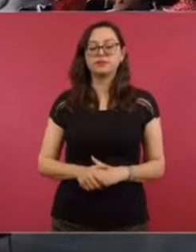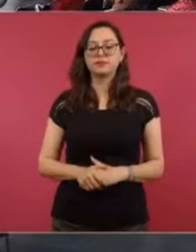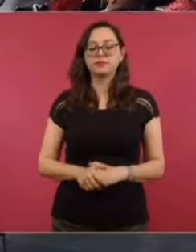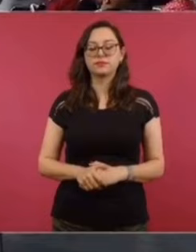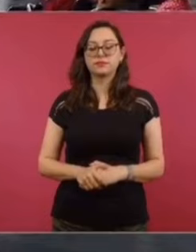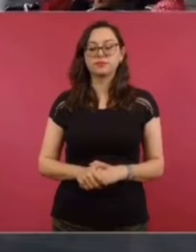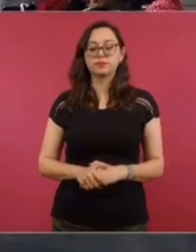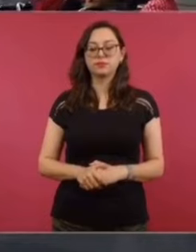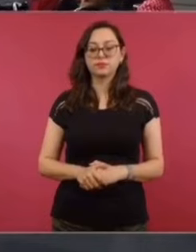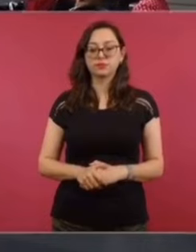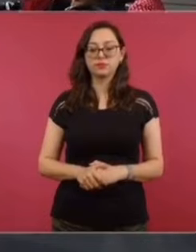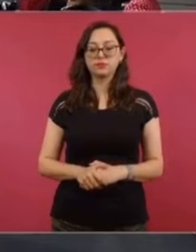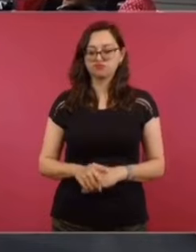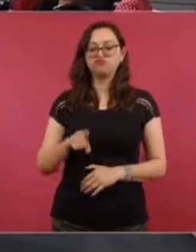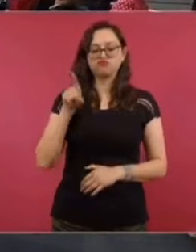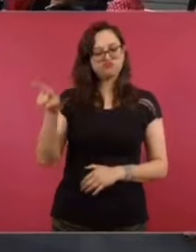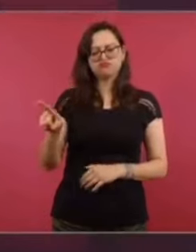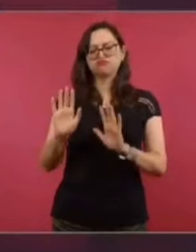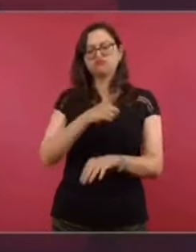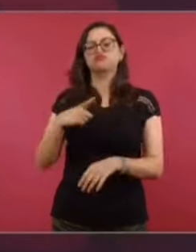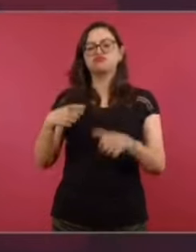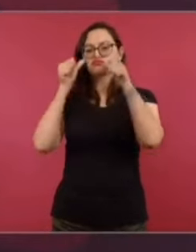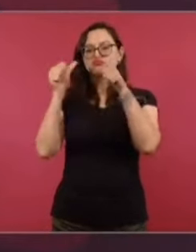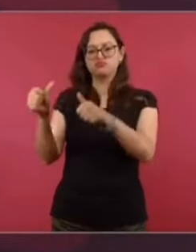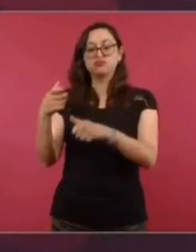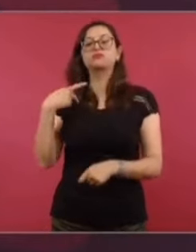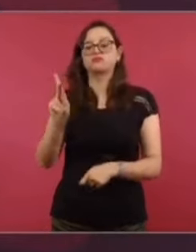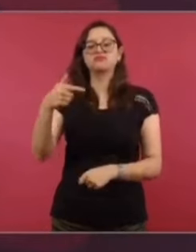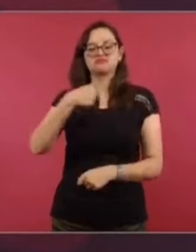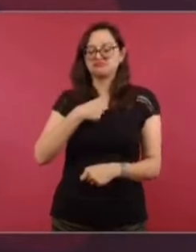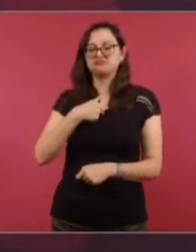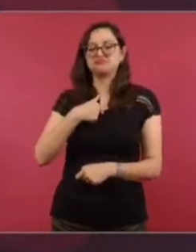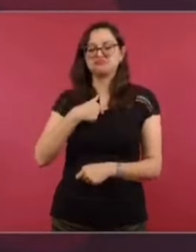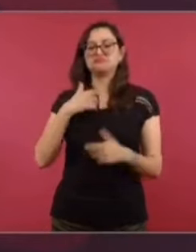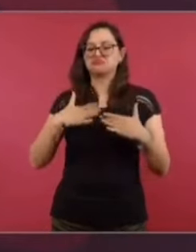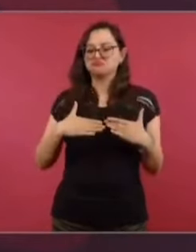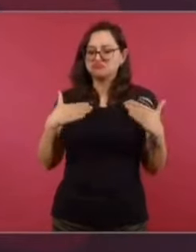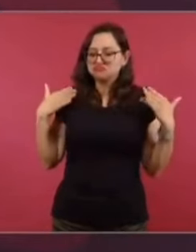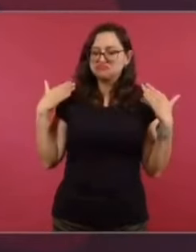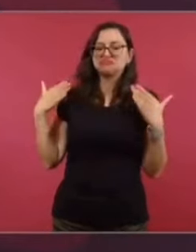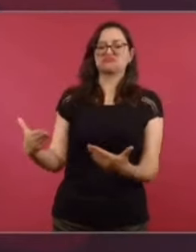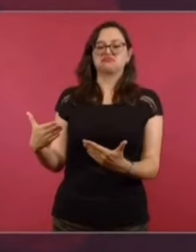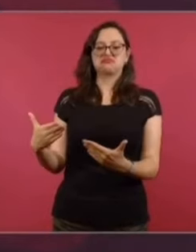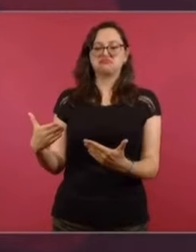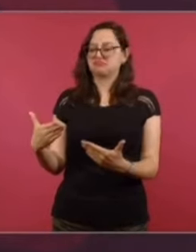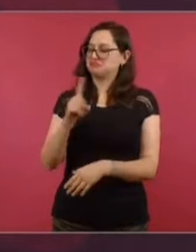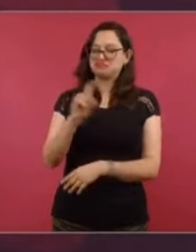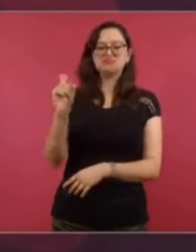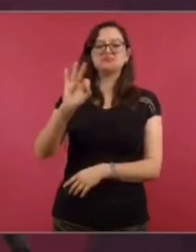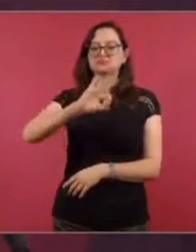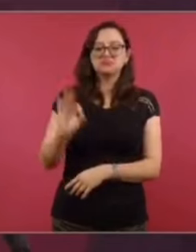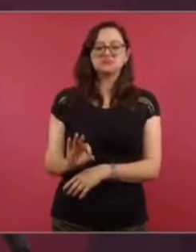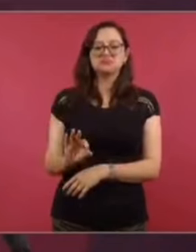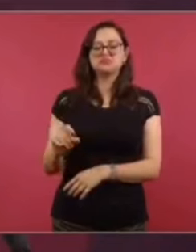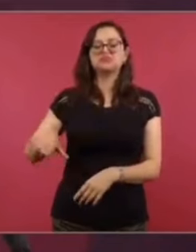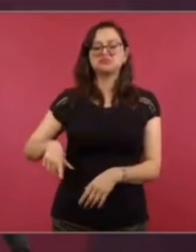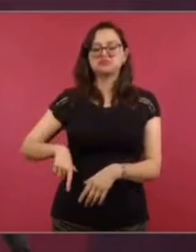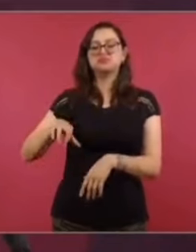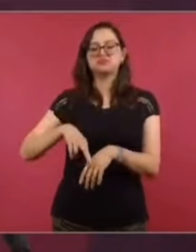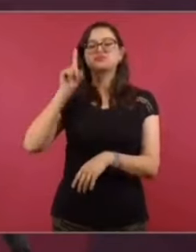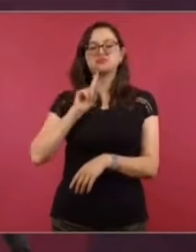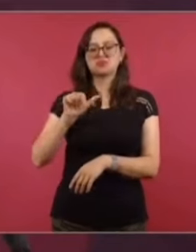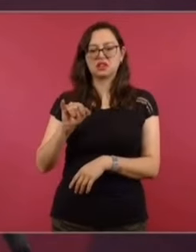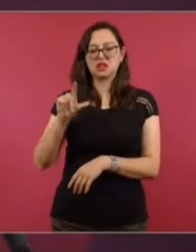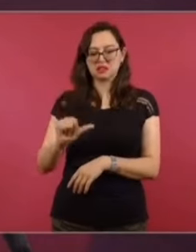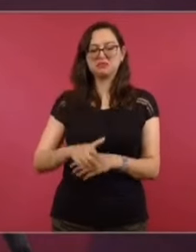Pues que lo resuelvan allá, pero sí dejar de manifiesto que le tenemos toda nuestra confianza a la gobernadora